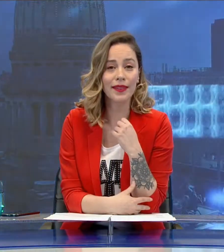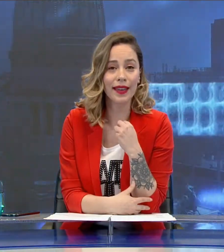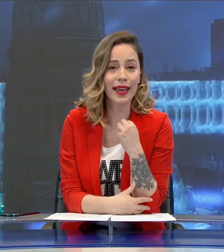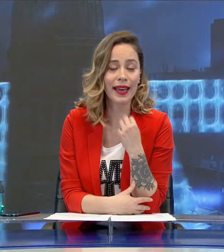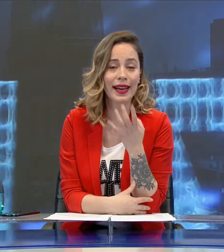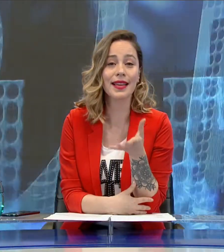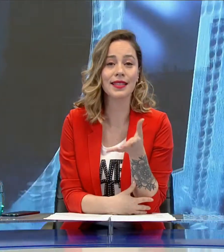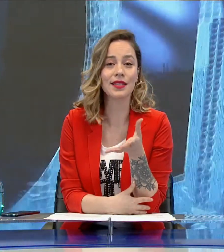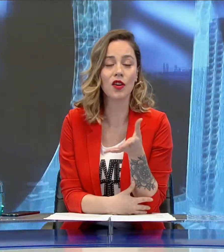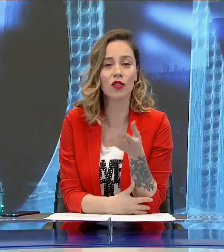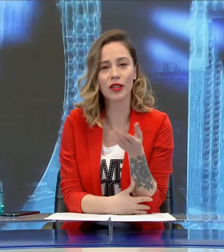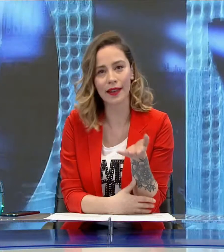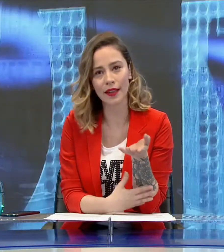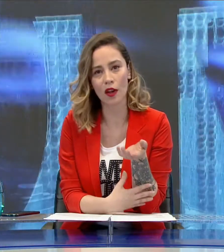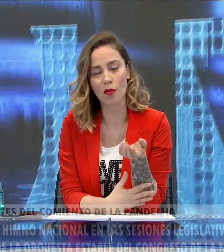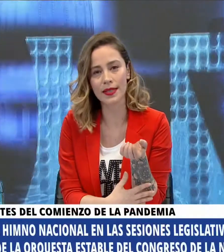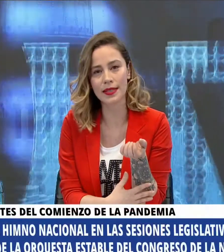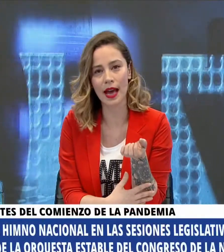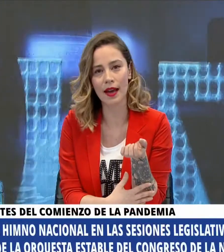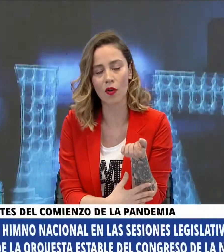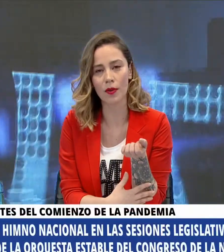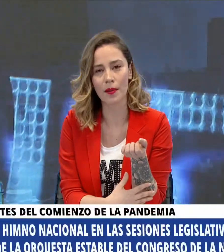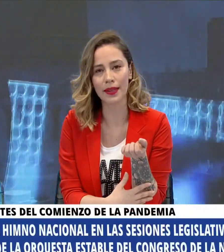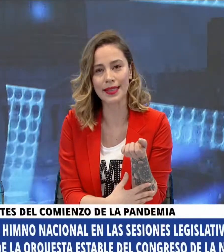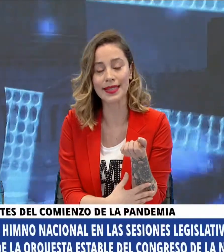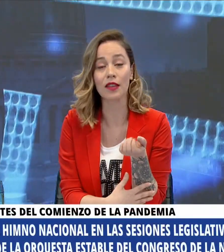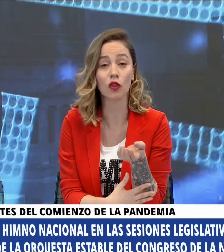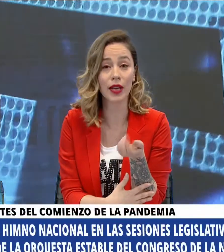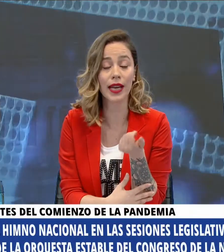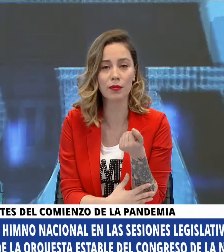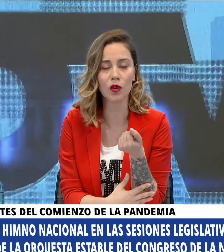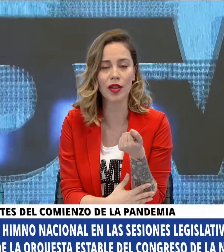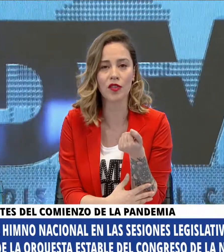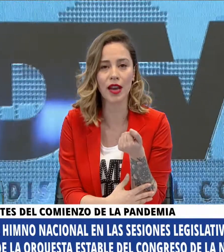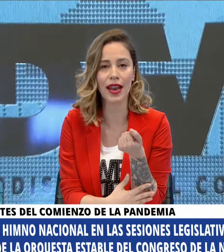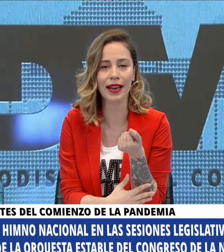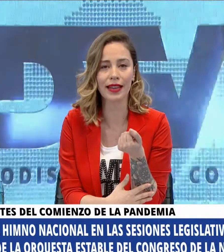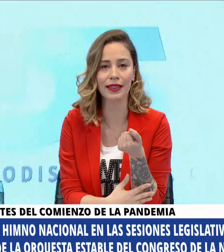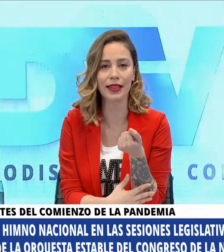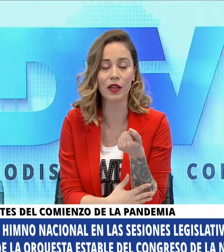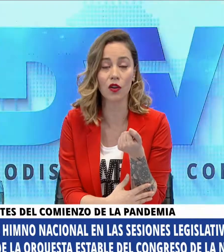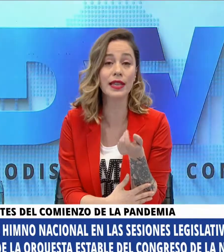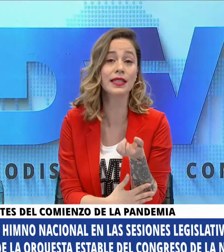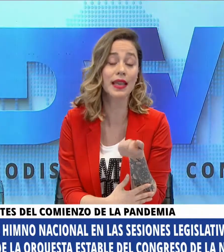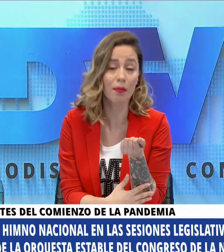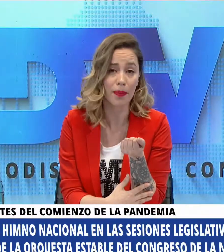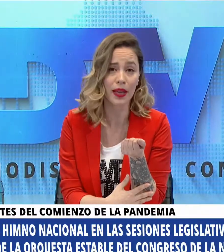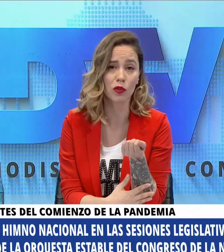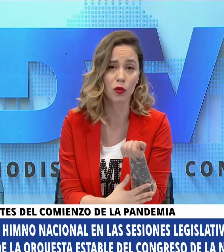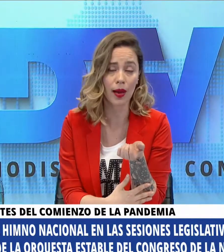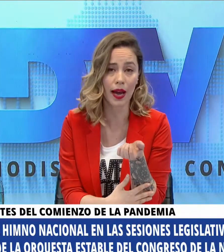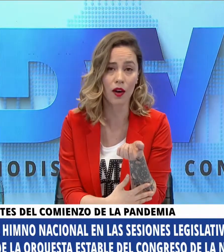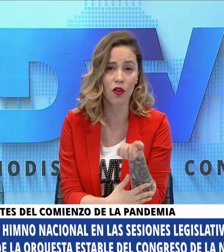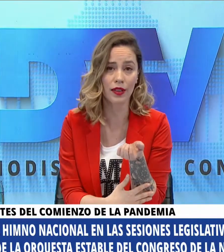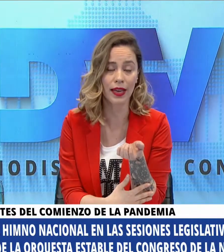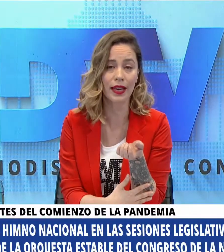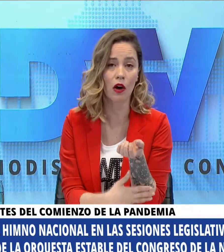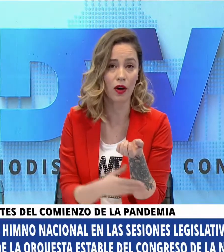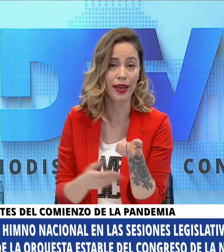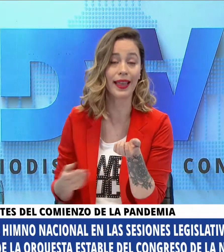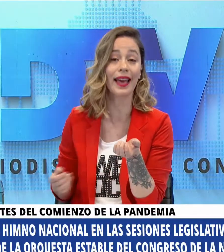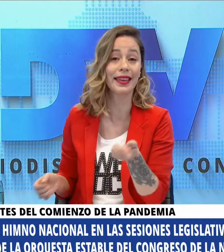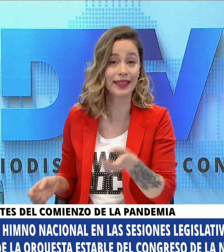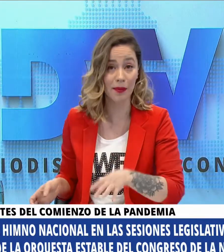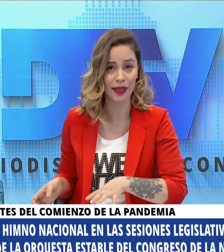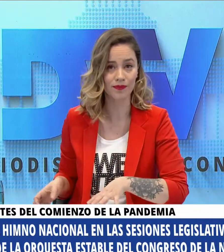históricamente en cada sesión antes de comenzar obviamente se entona el himno nacional argentino y siempre estuvo a cargo de